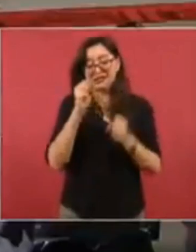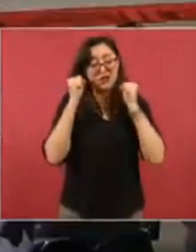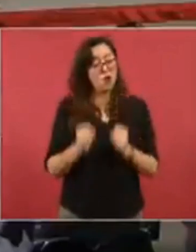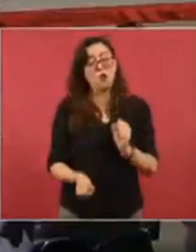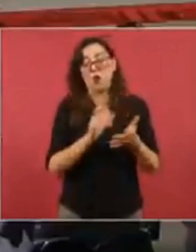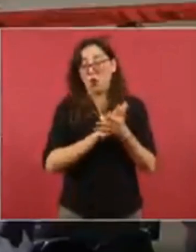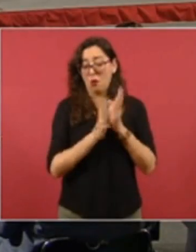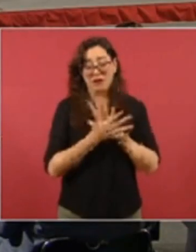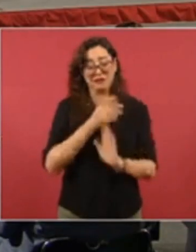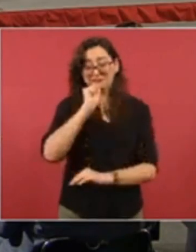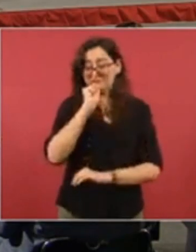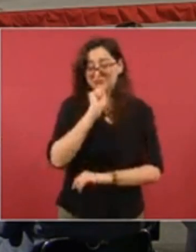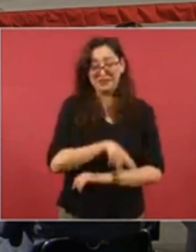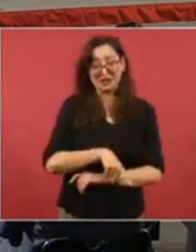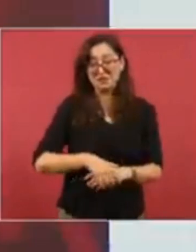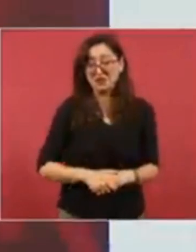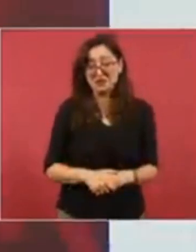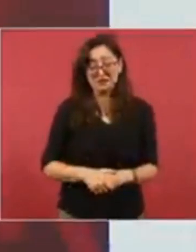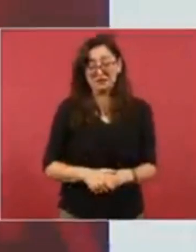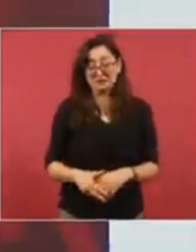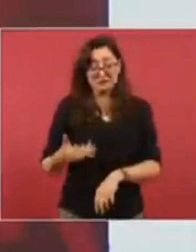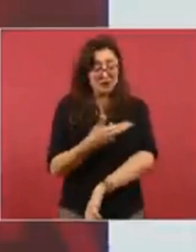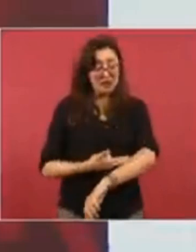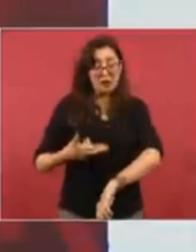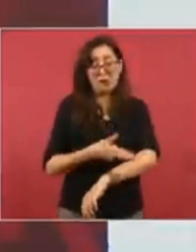y trabajaban de manera coordinada,